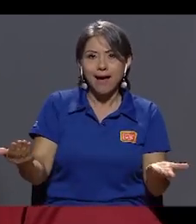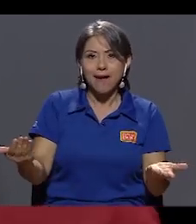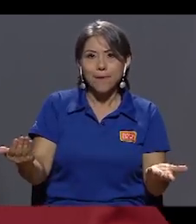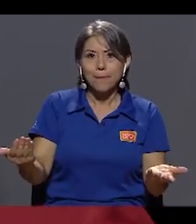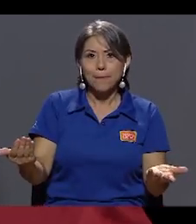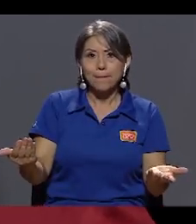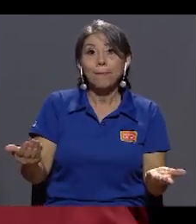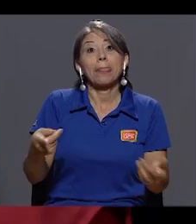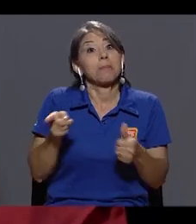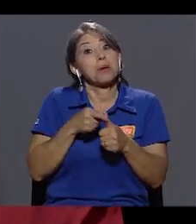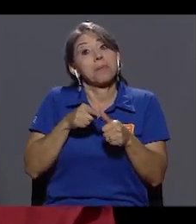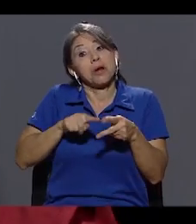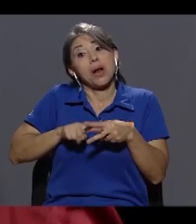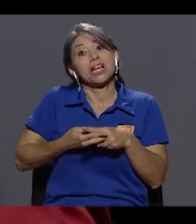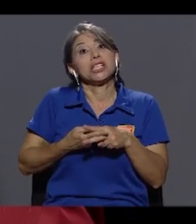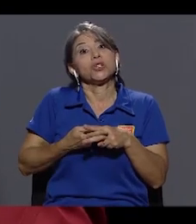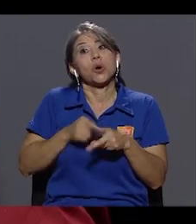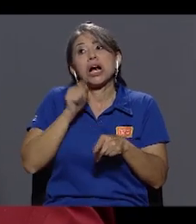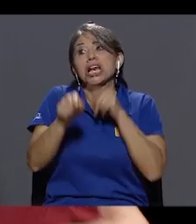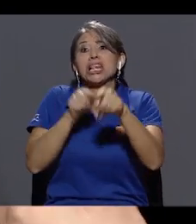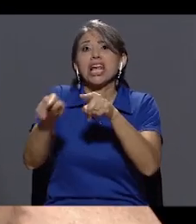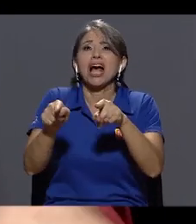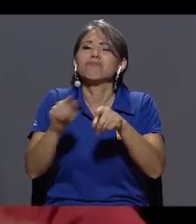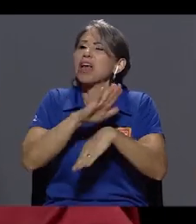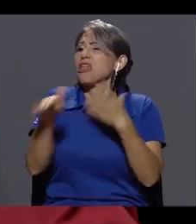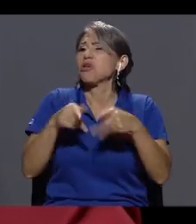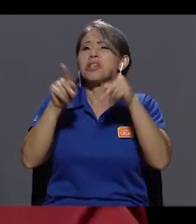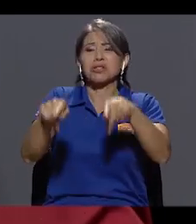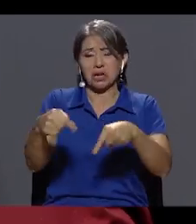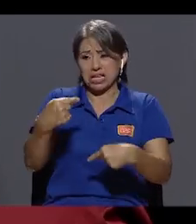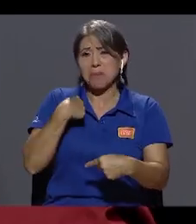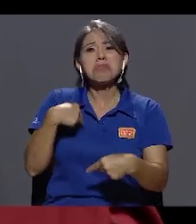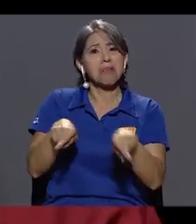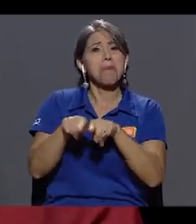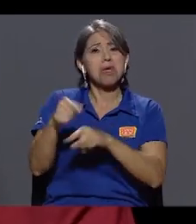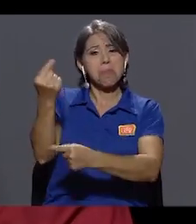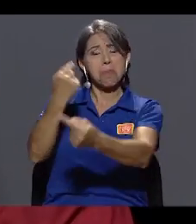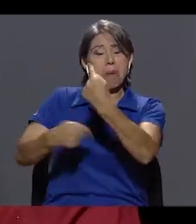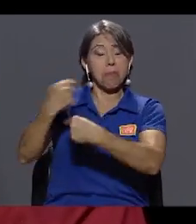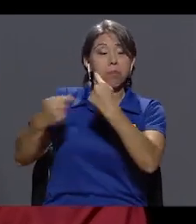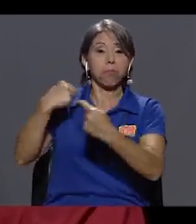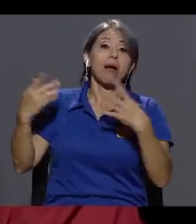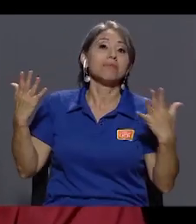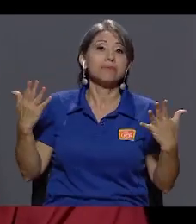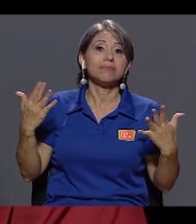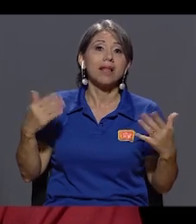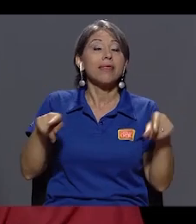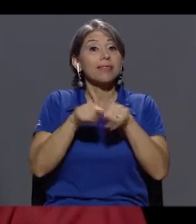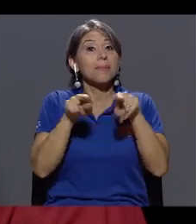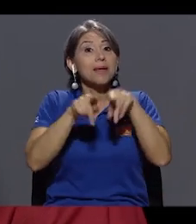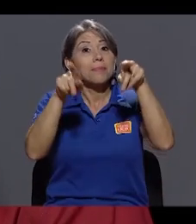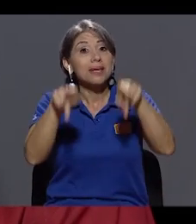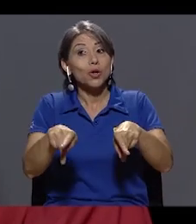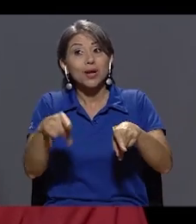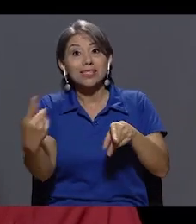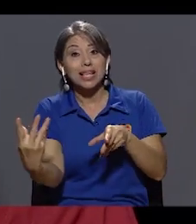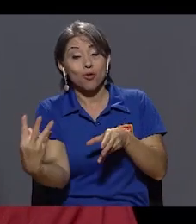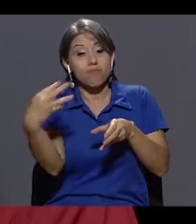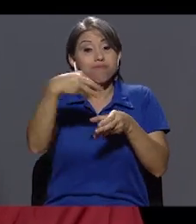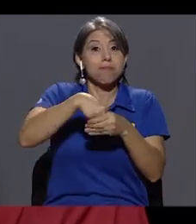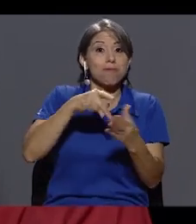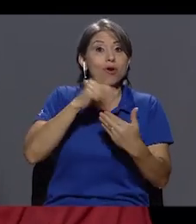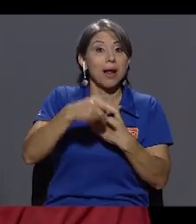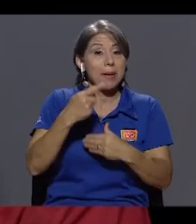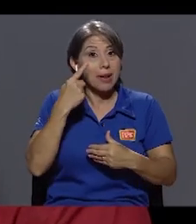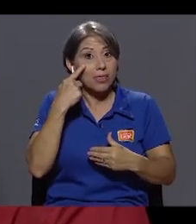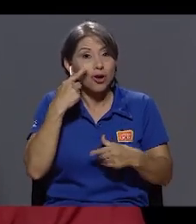Que los critiquen al inicio. A todos los criticaron. A mí me despellejaron también en algún momento. A los que meto yo también como parte del lenco de pelando